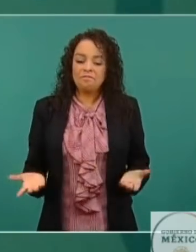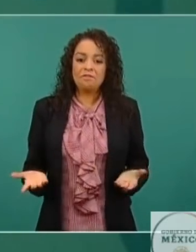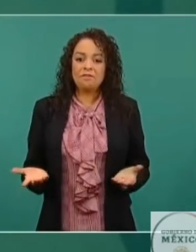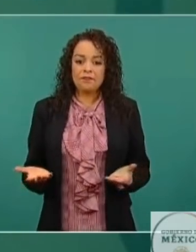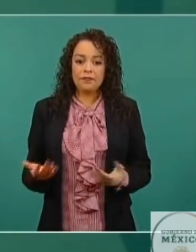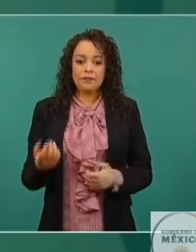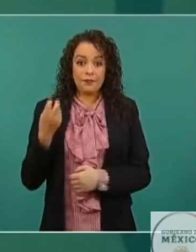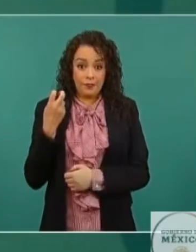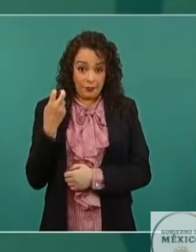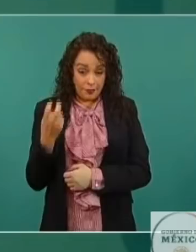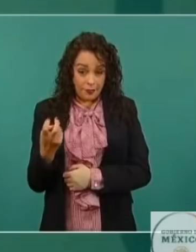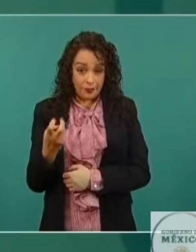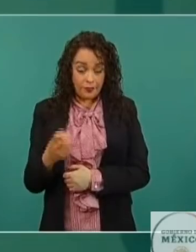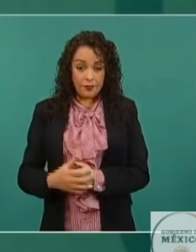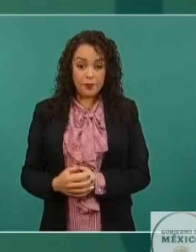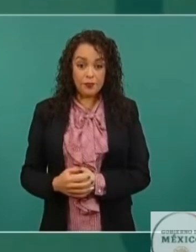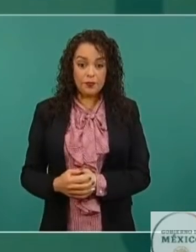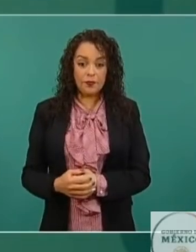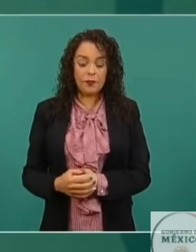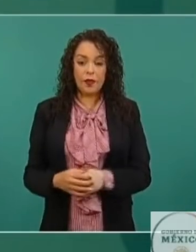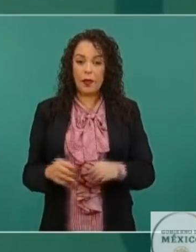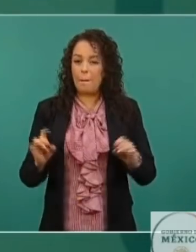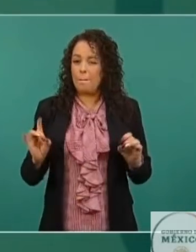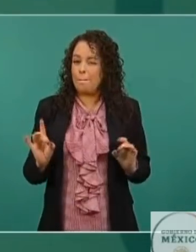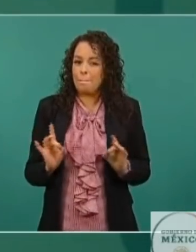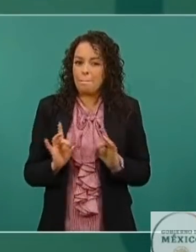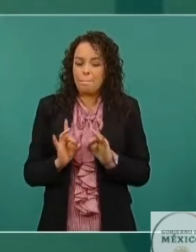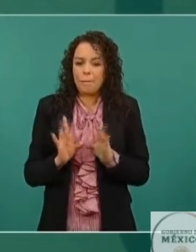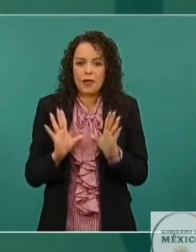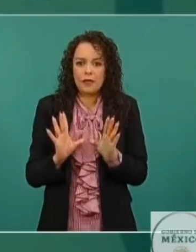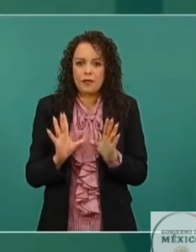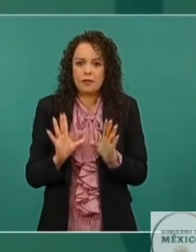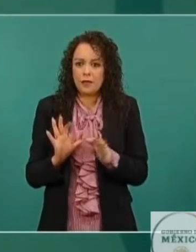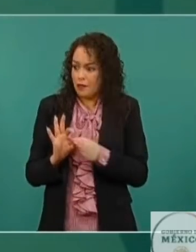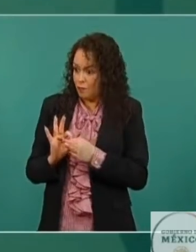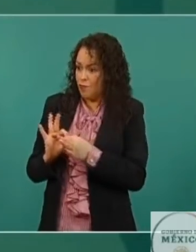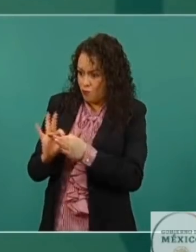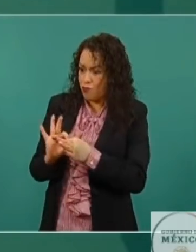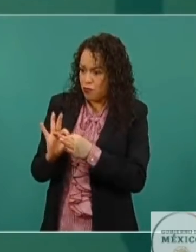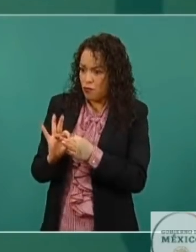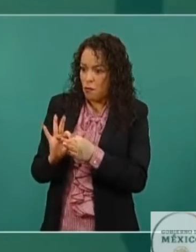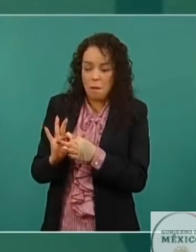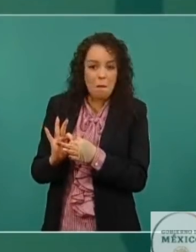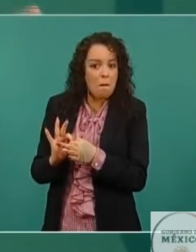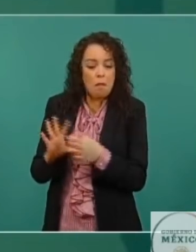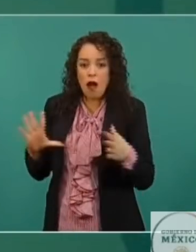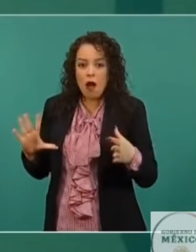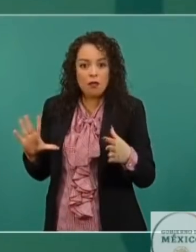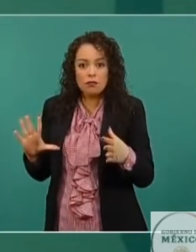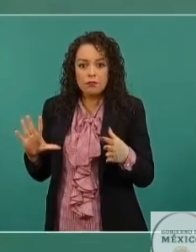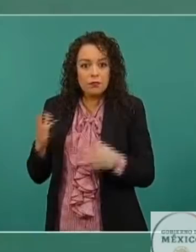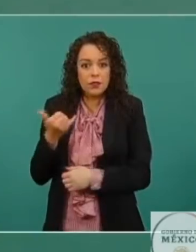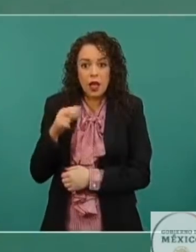Entonces, de repente se rompió ese acuerdo.